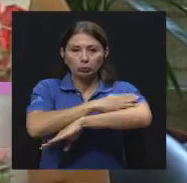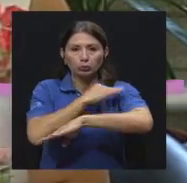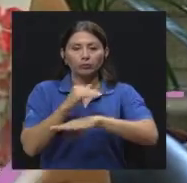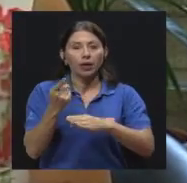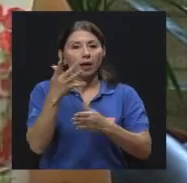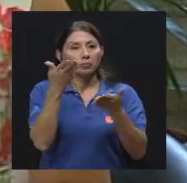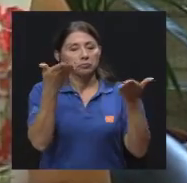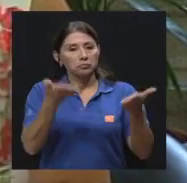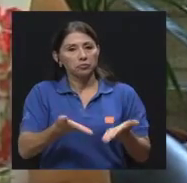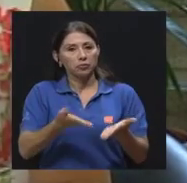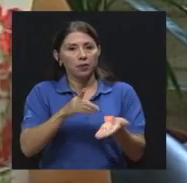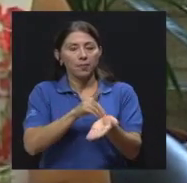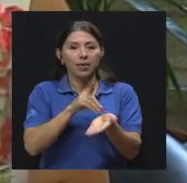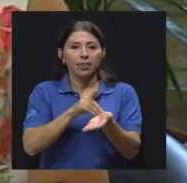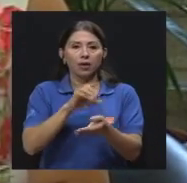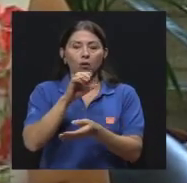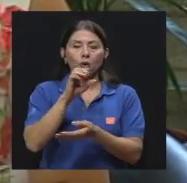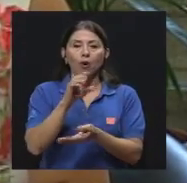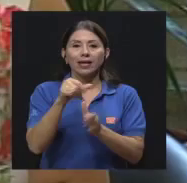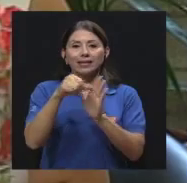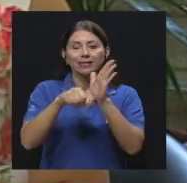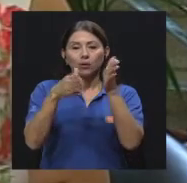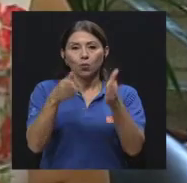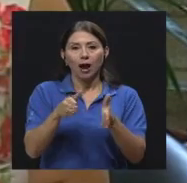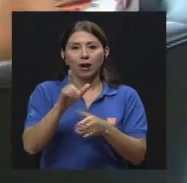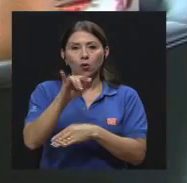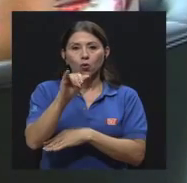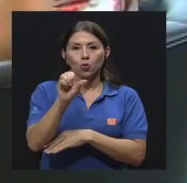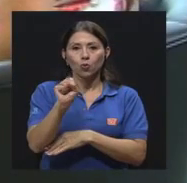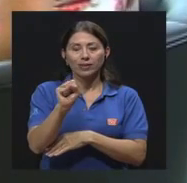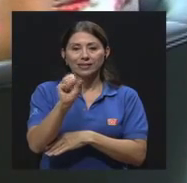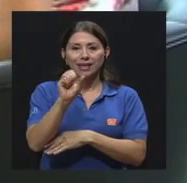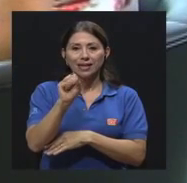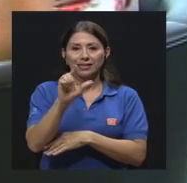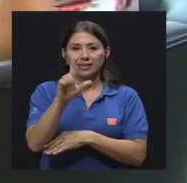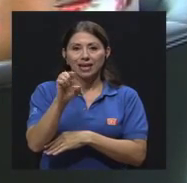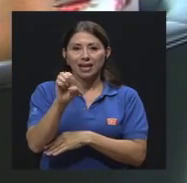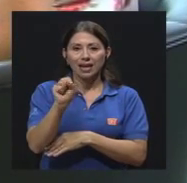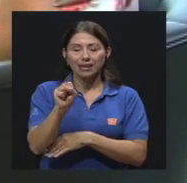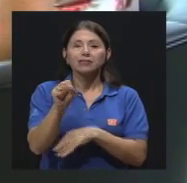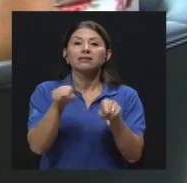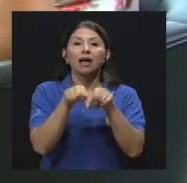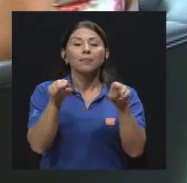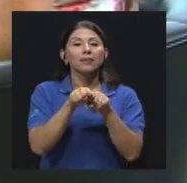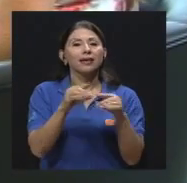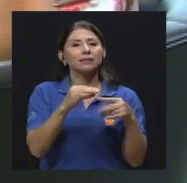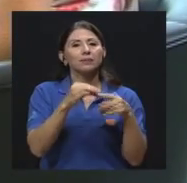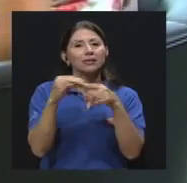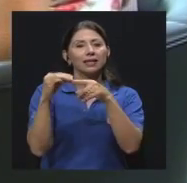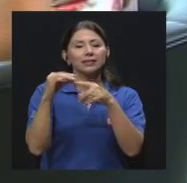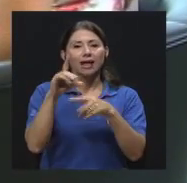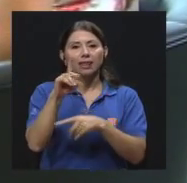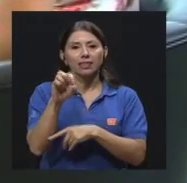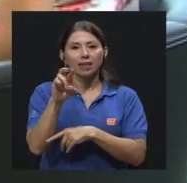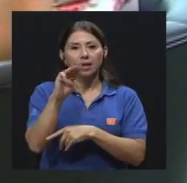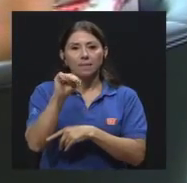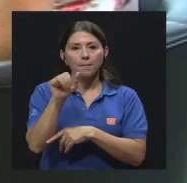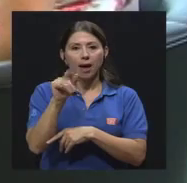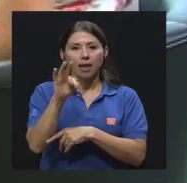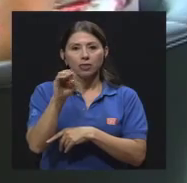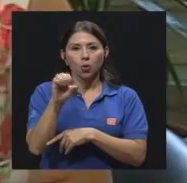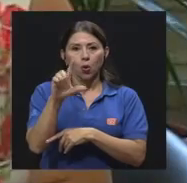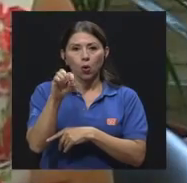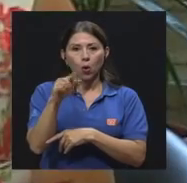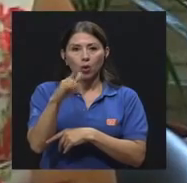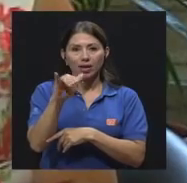y para ello contamos con la presencia del médico y cirujano Luis Siles Solano, quien también es especialista en dermatología y con el doctor